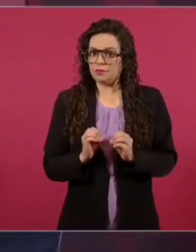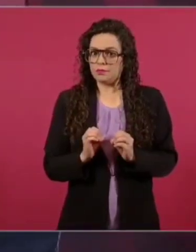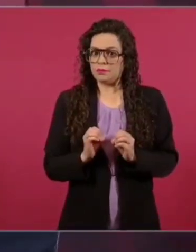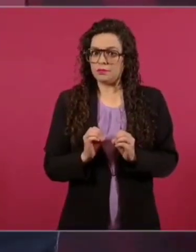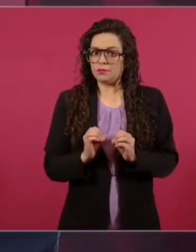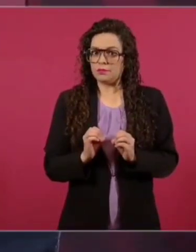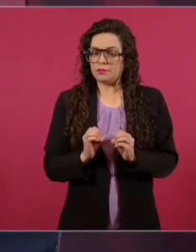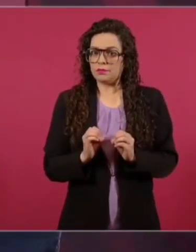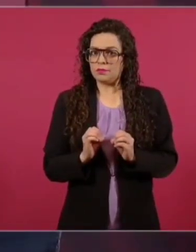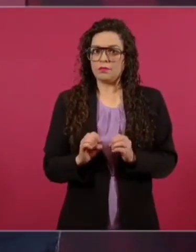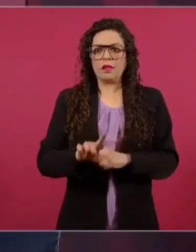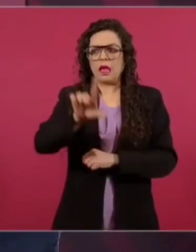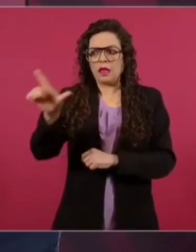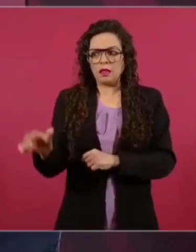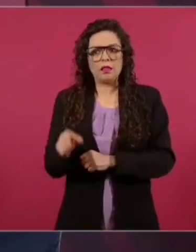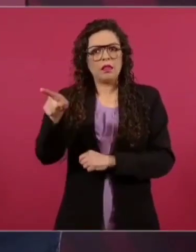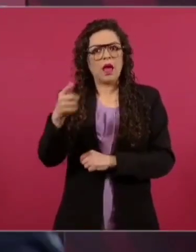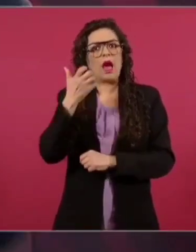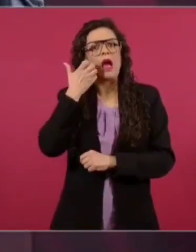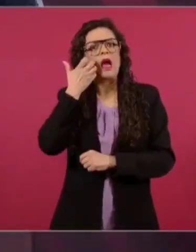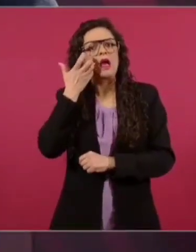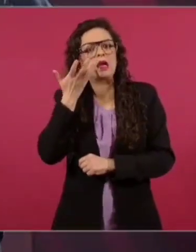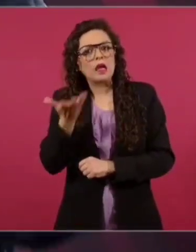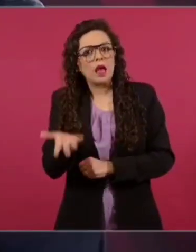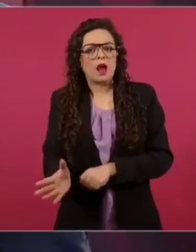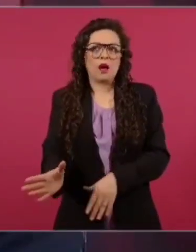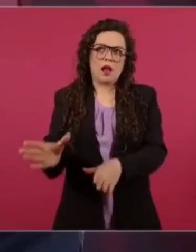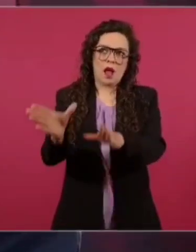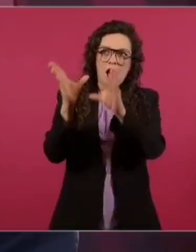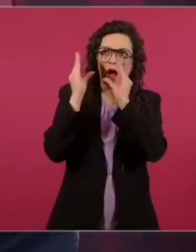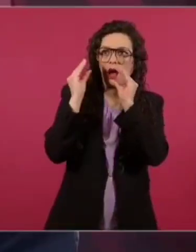de legalidad,